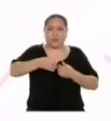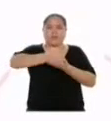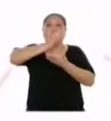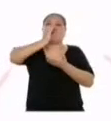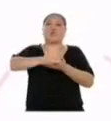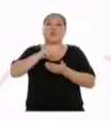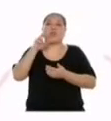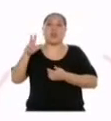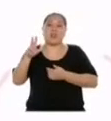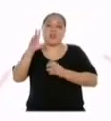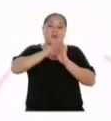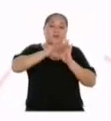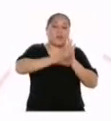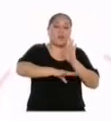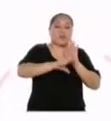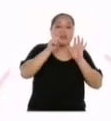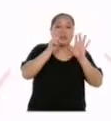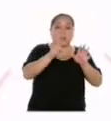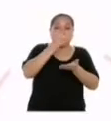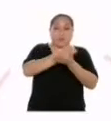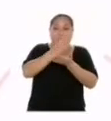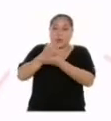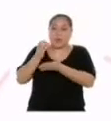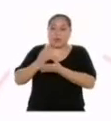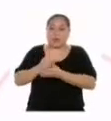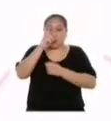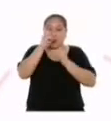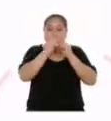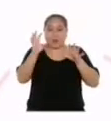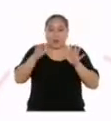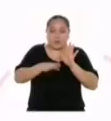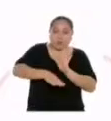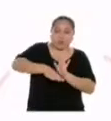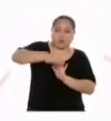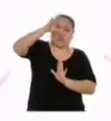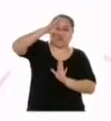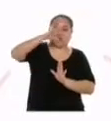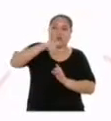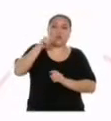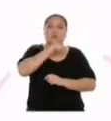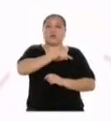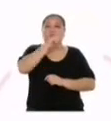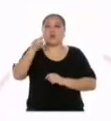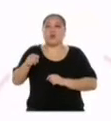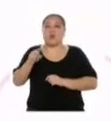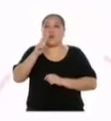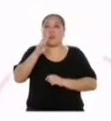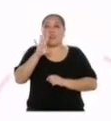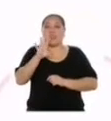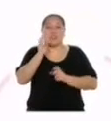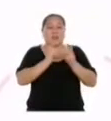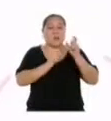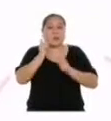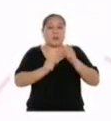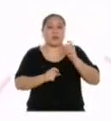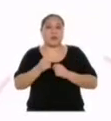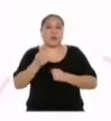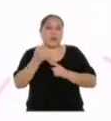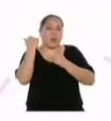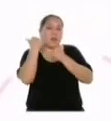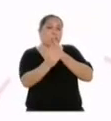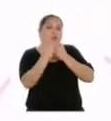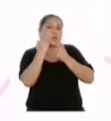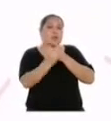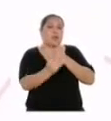3 y menos de 6 vasos de agua al día. Por eso tienen la barra más alta. Son 25 personas. La mitad de nuestras